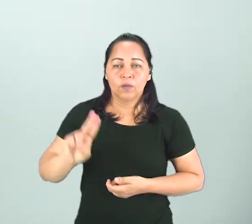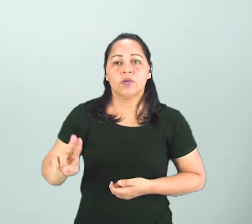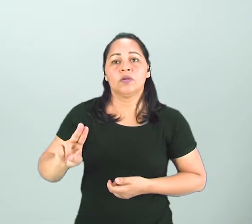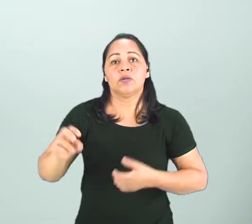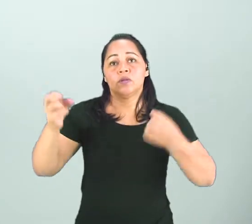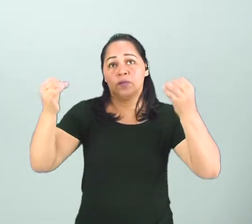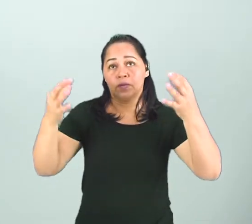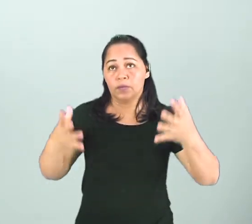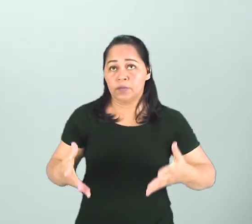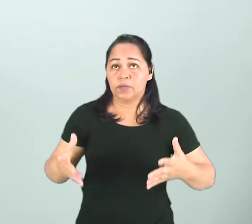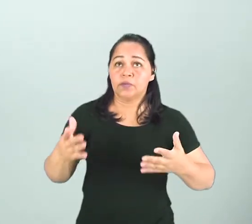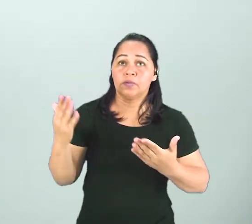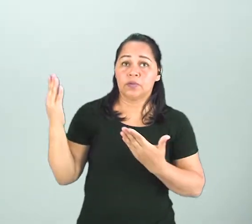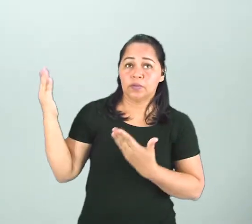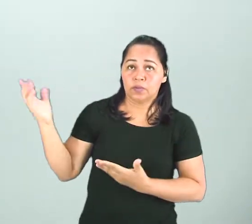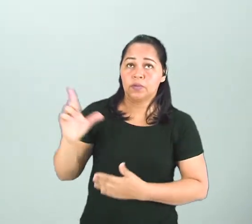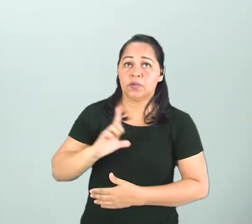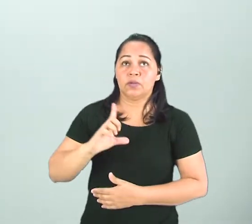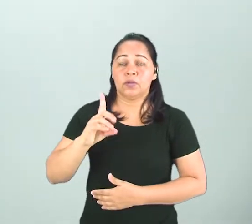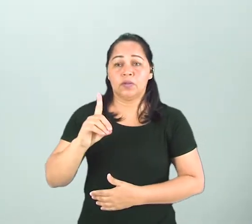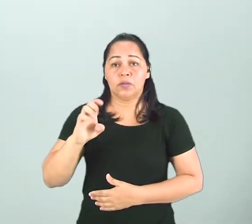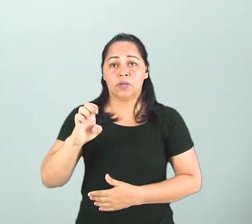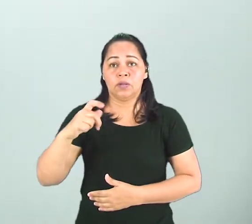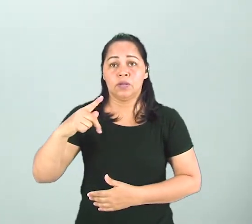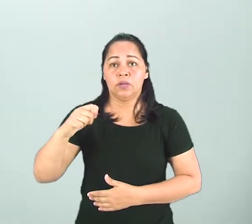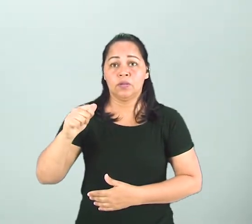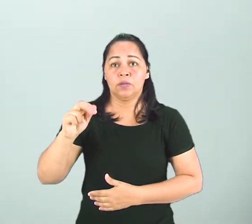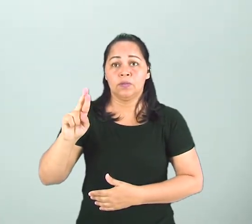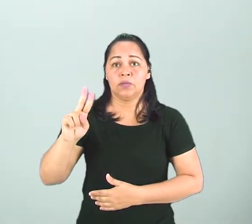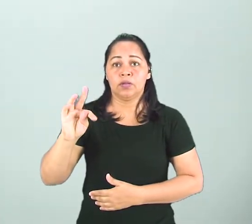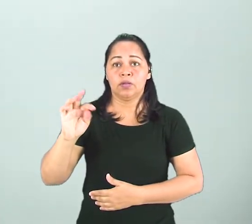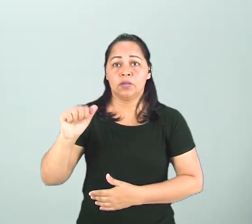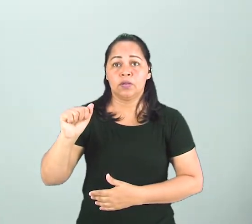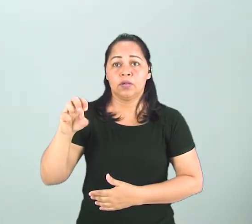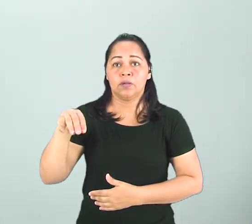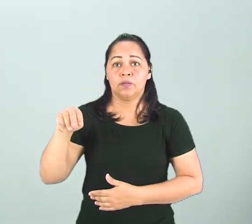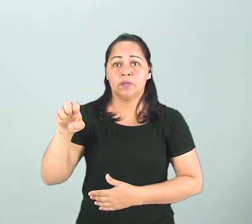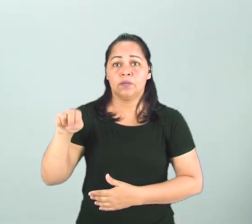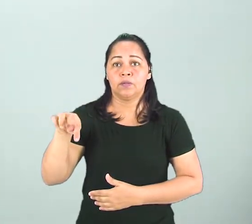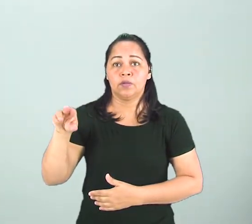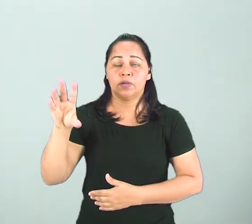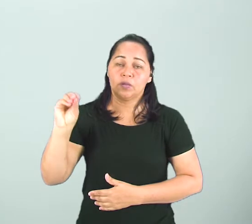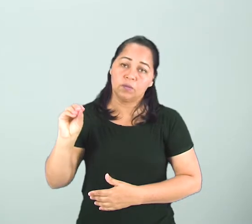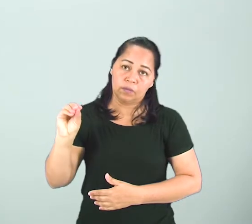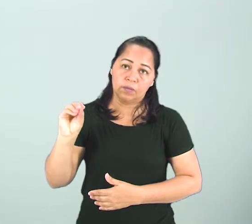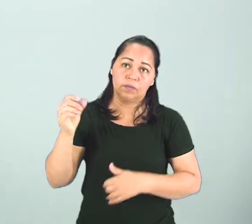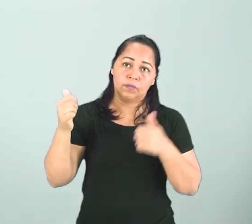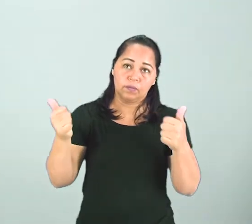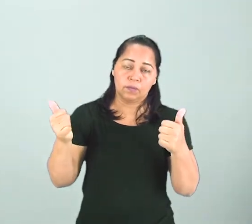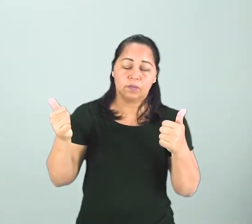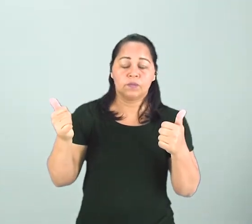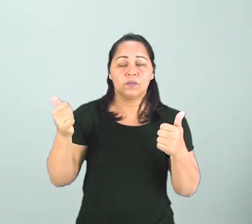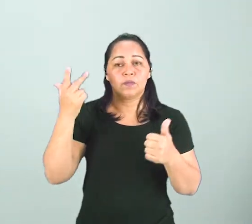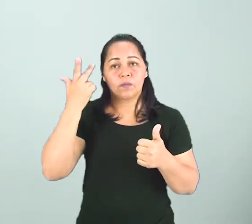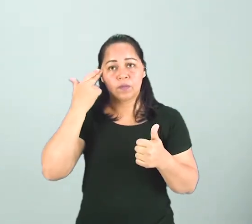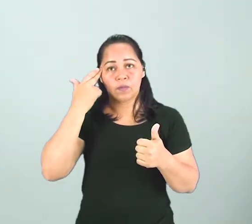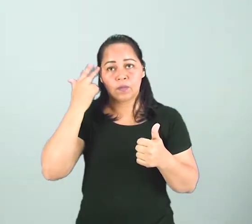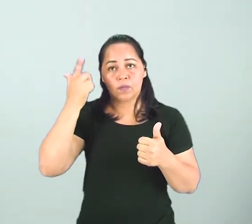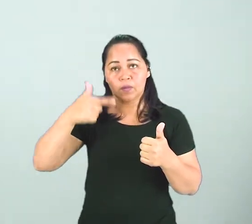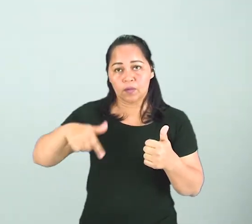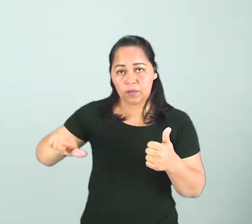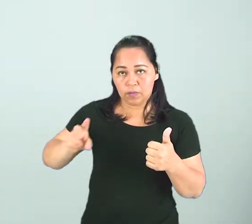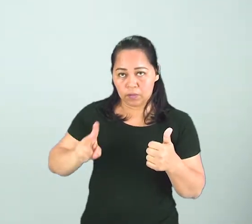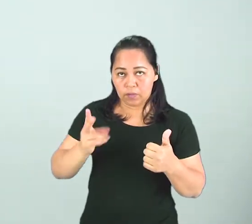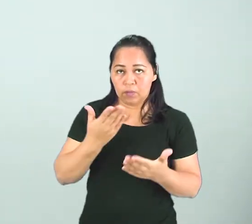¿Está bien? Entonces, tenemos en América departamento y en otros sitios piso o apartamento. ¿Tranquilos? Vamos a seguir